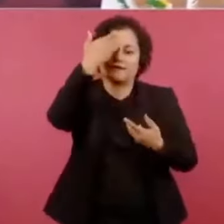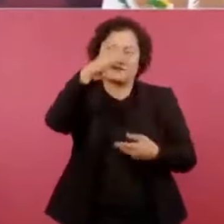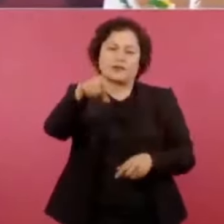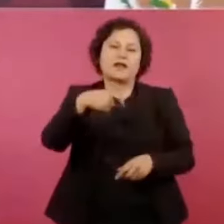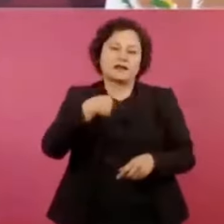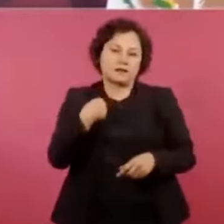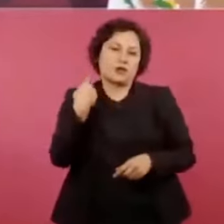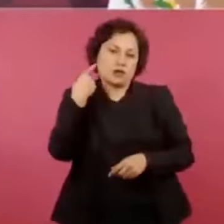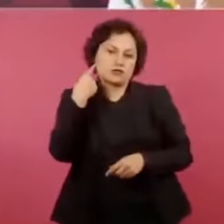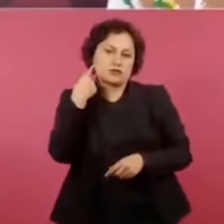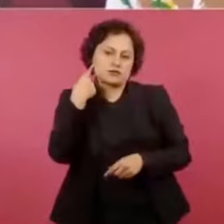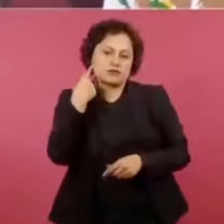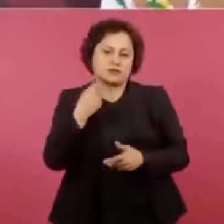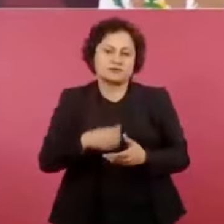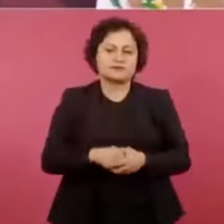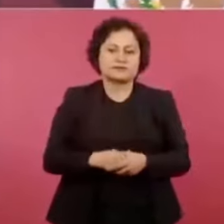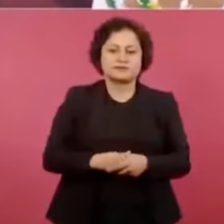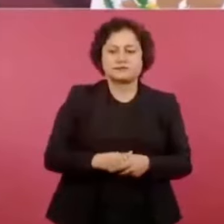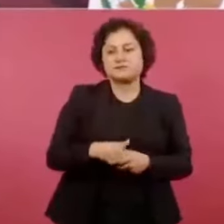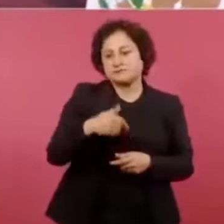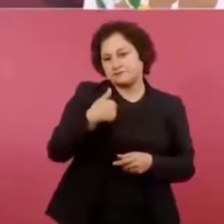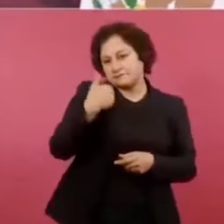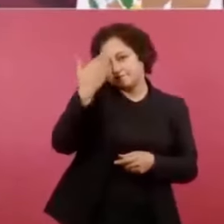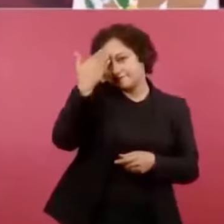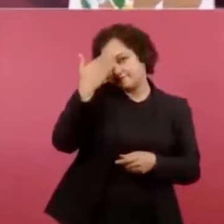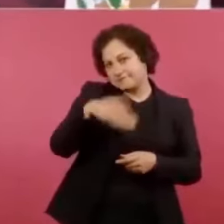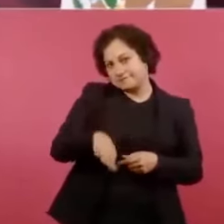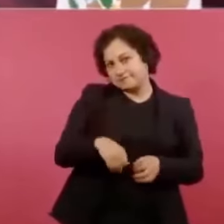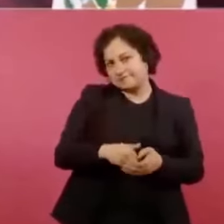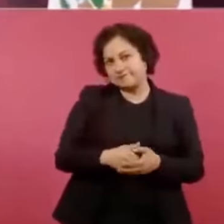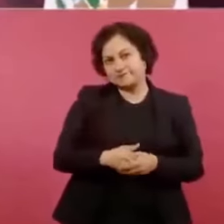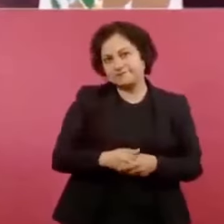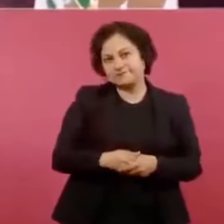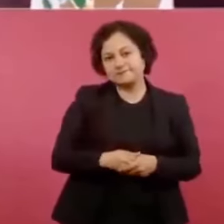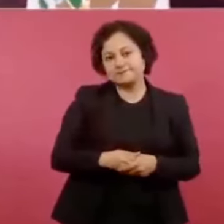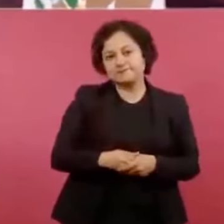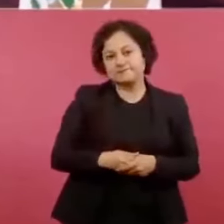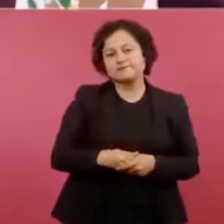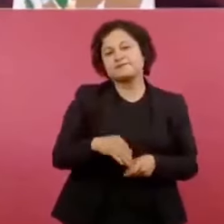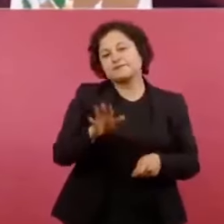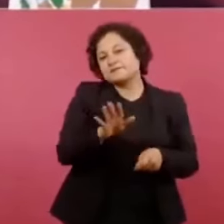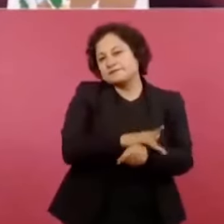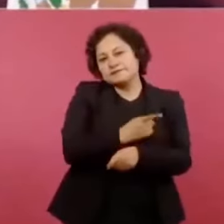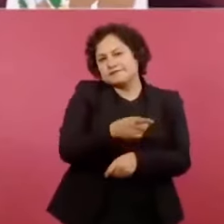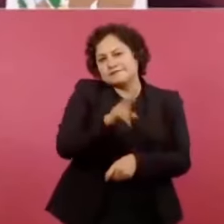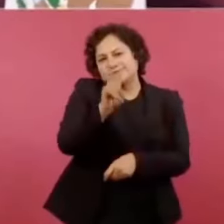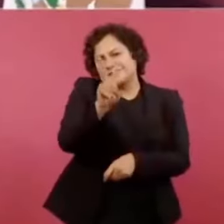ya sé, porque son predecibles,